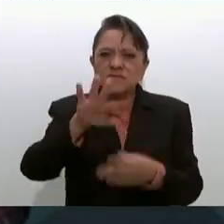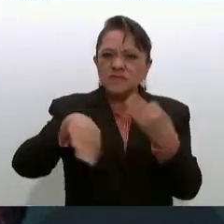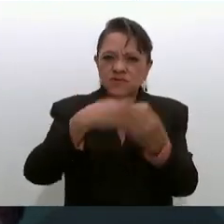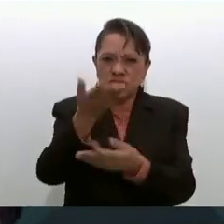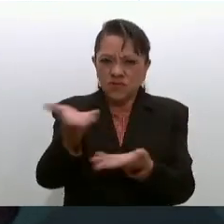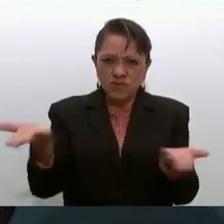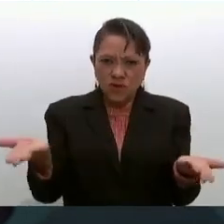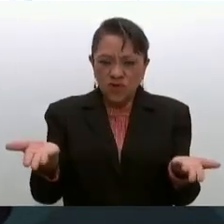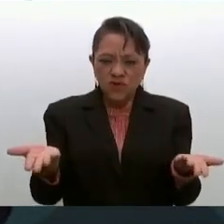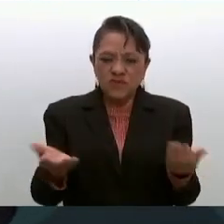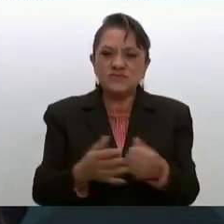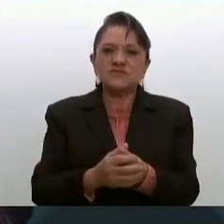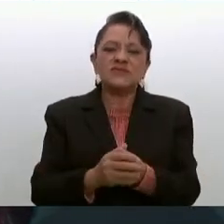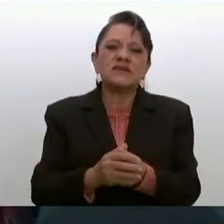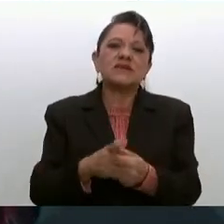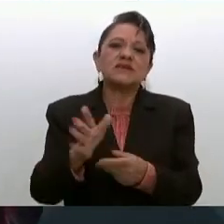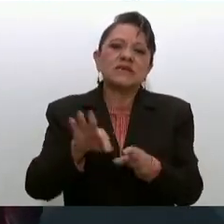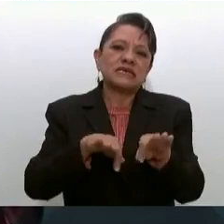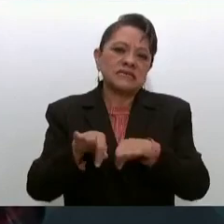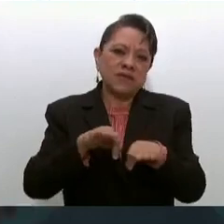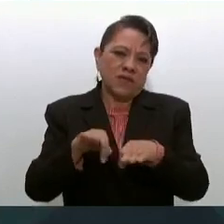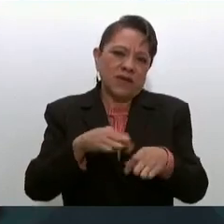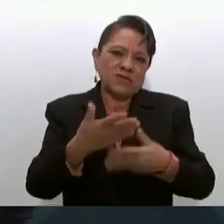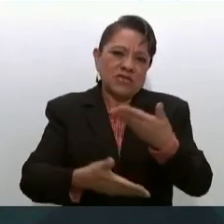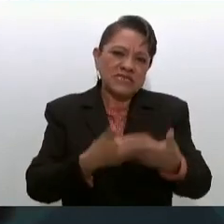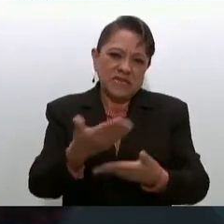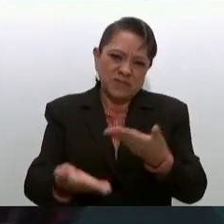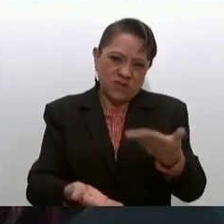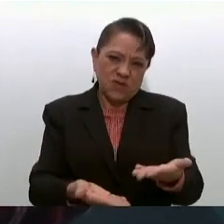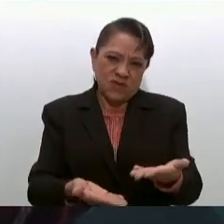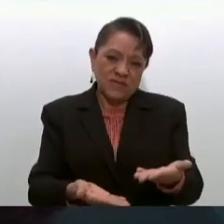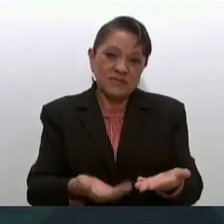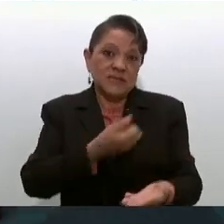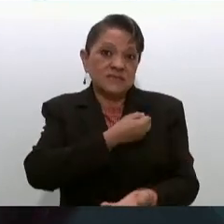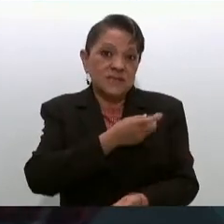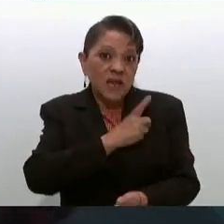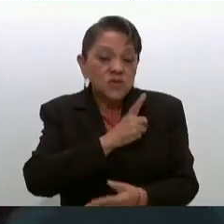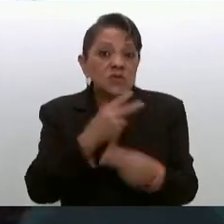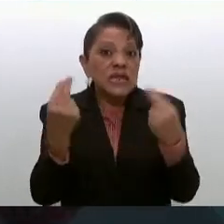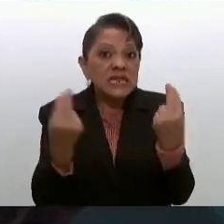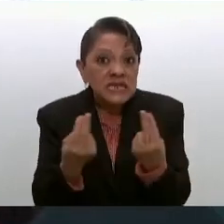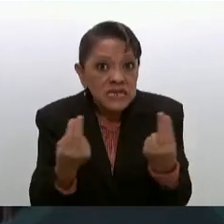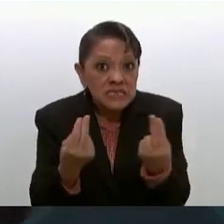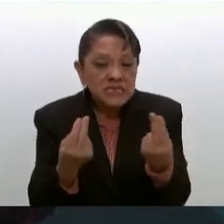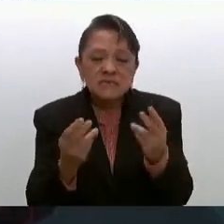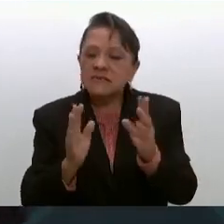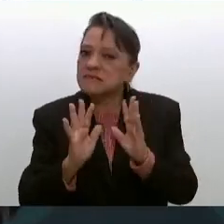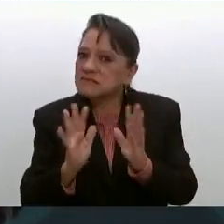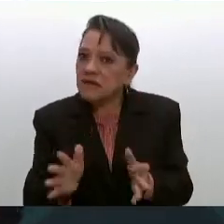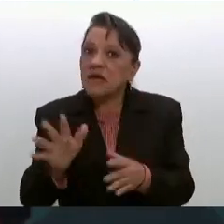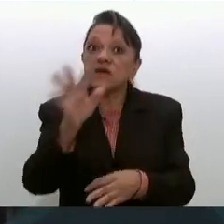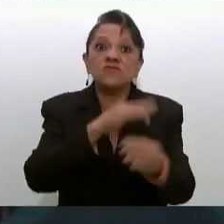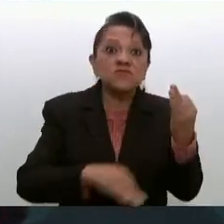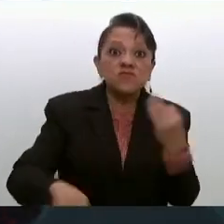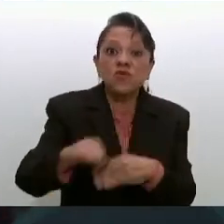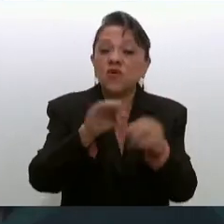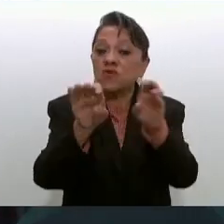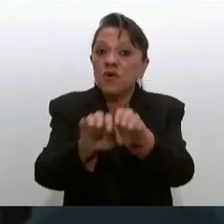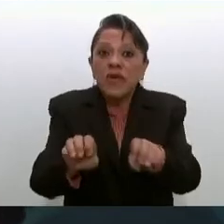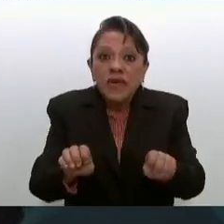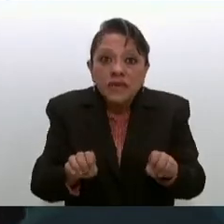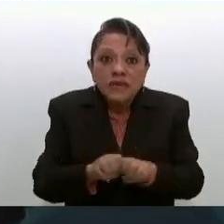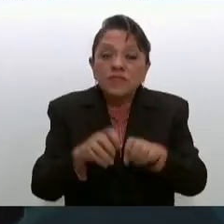servidores públicos de la salud lo que se requiera tener todos los equipos que se